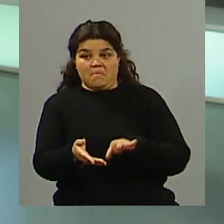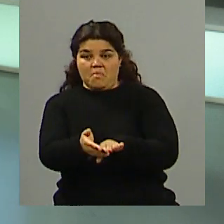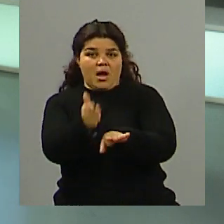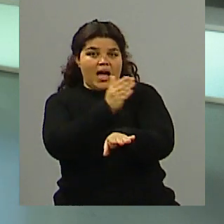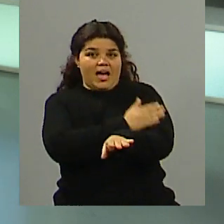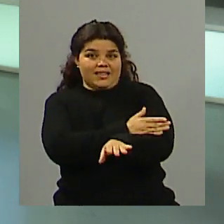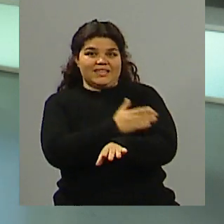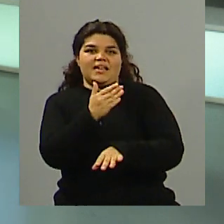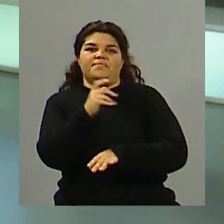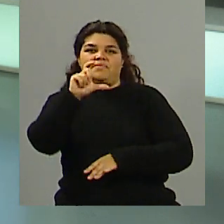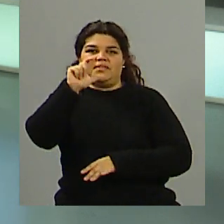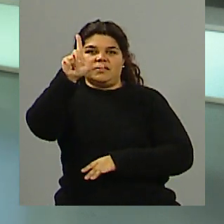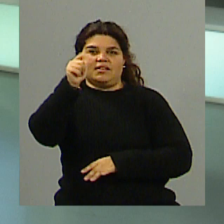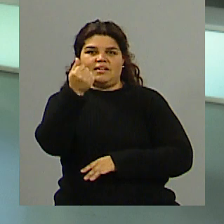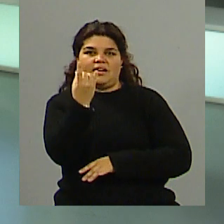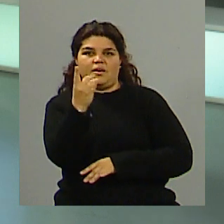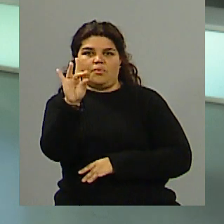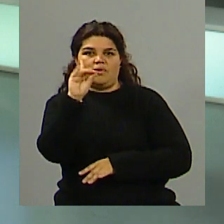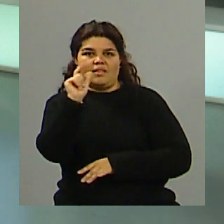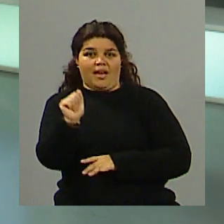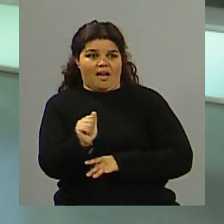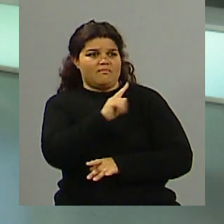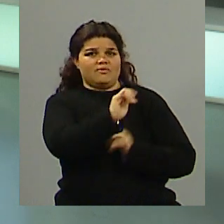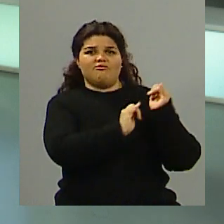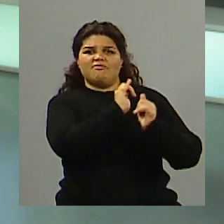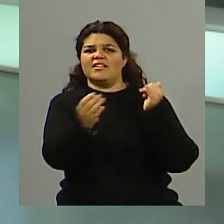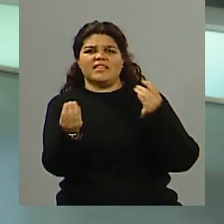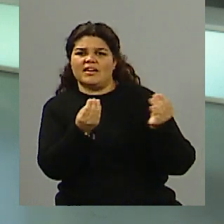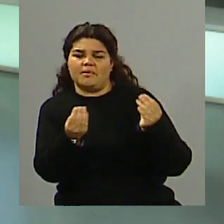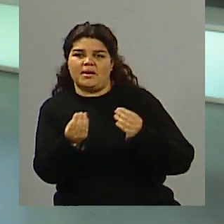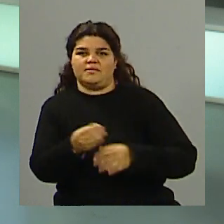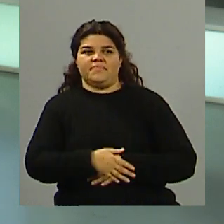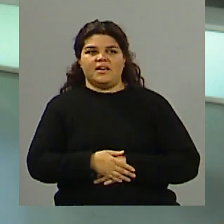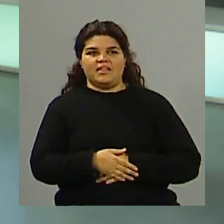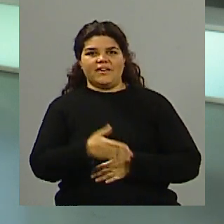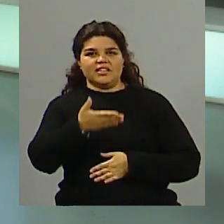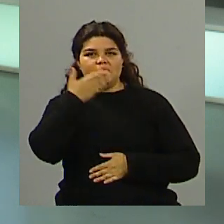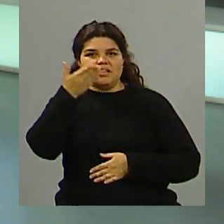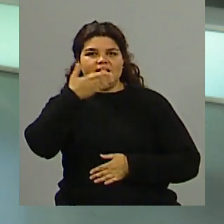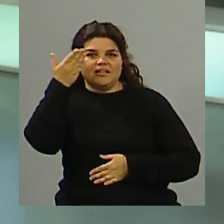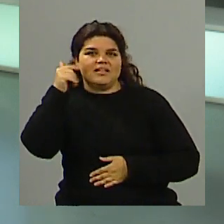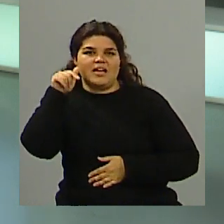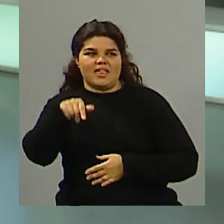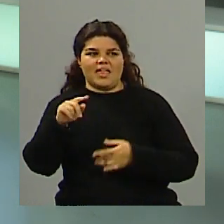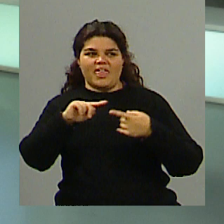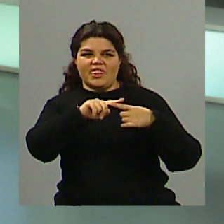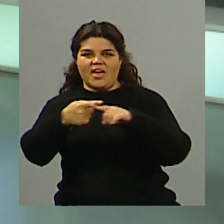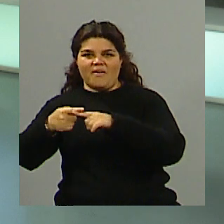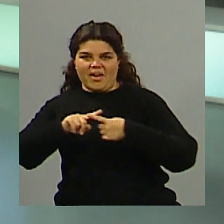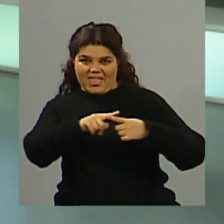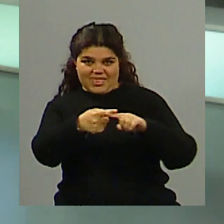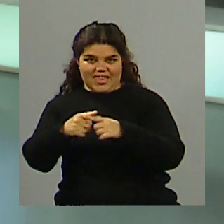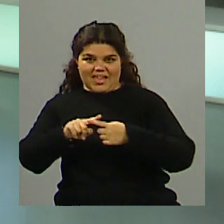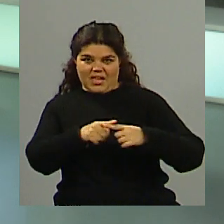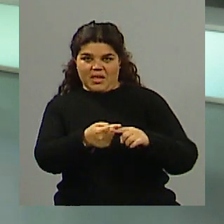también Claudia en el primer bloque, era hablar de los debates. Nosotros en este programa ya hablamos de la importancia que tienen los